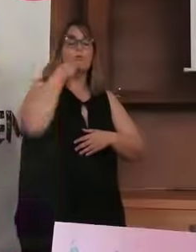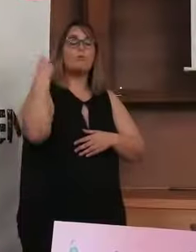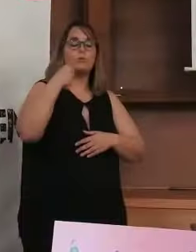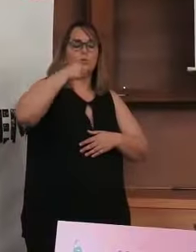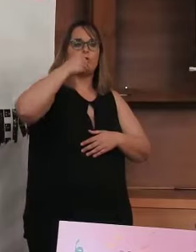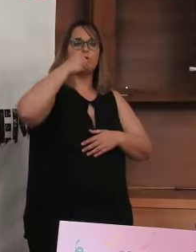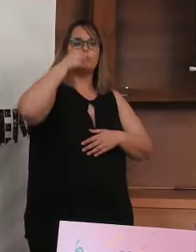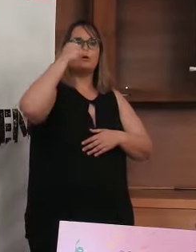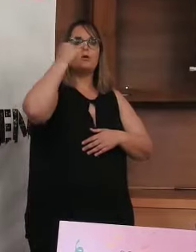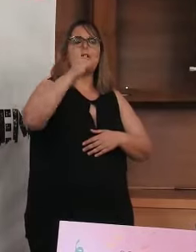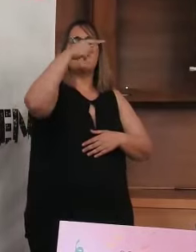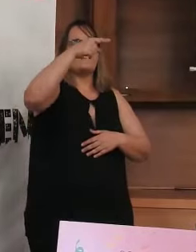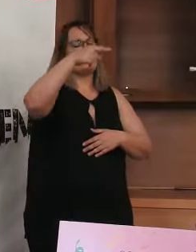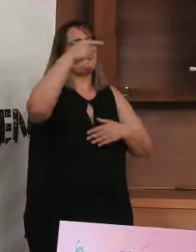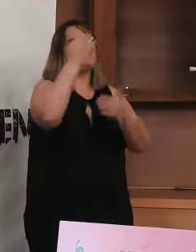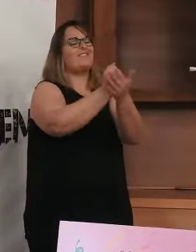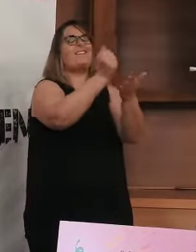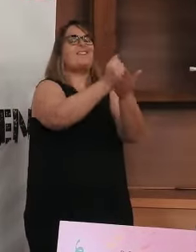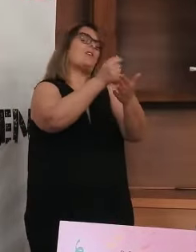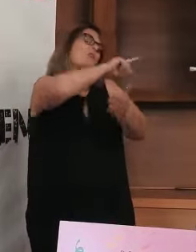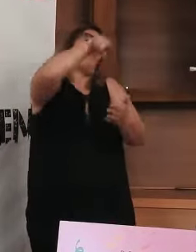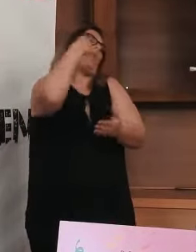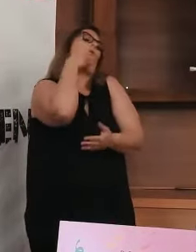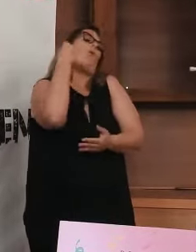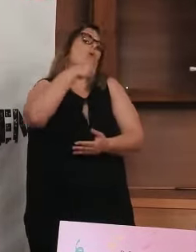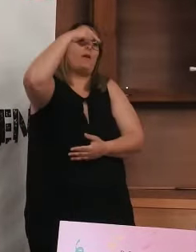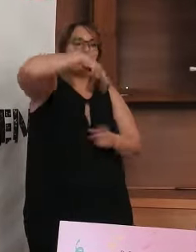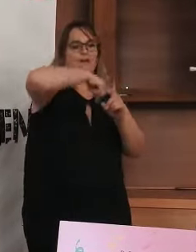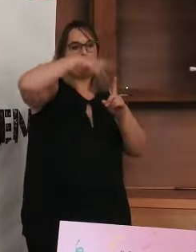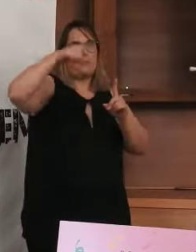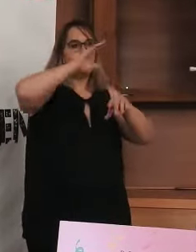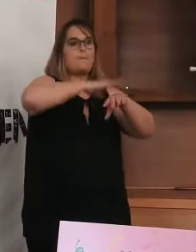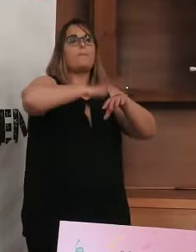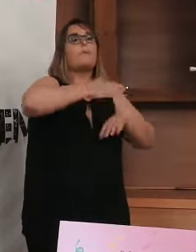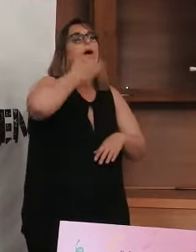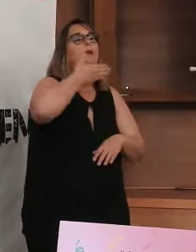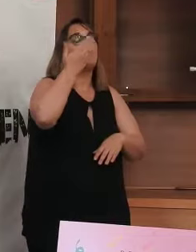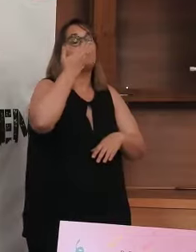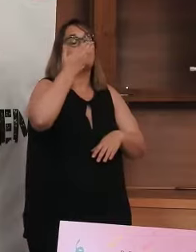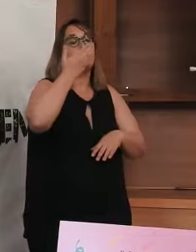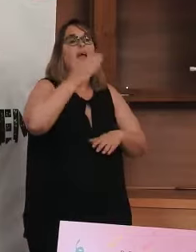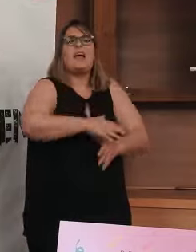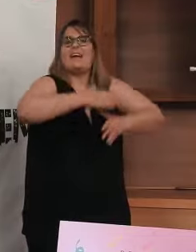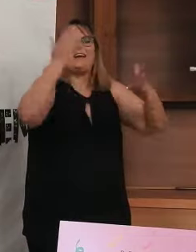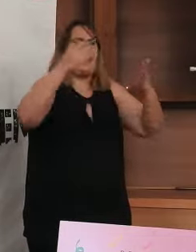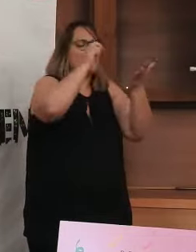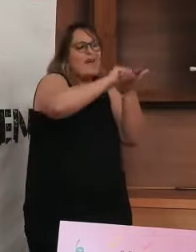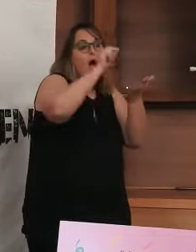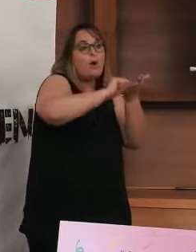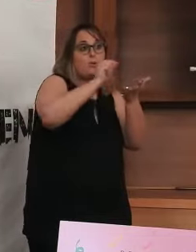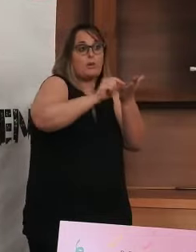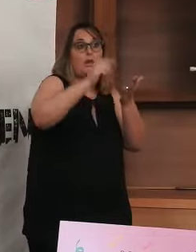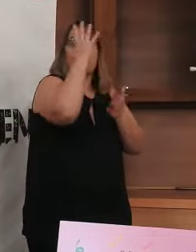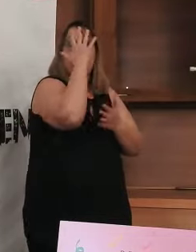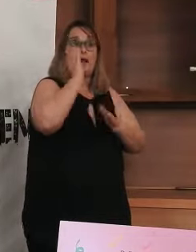Tener este detalle con los jóvenes altalareños para que conozcan de manos de grandes autores del Carnaval de